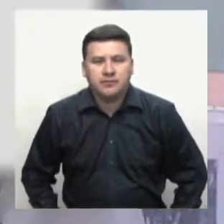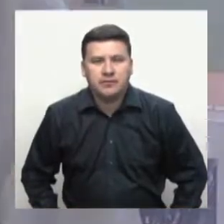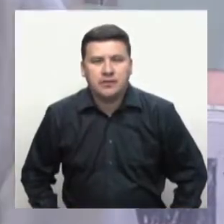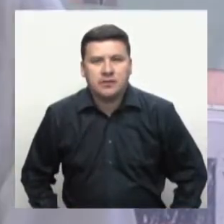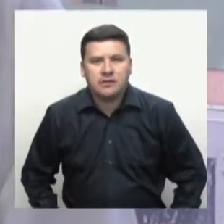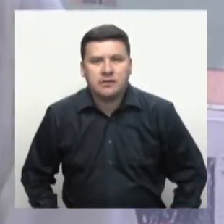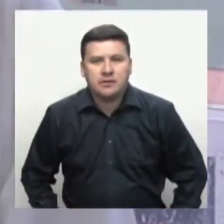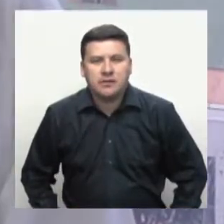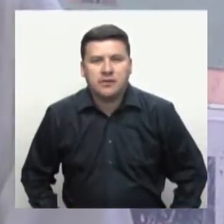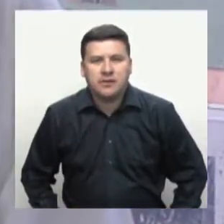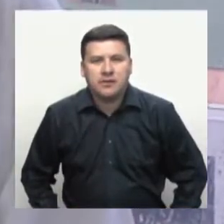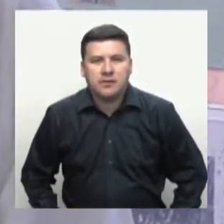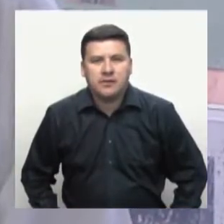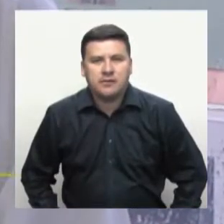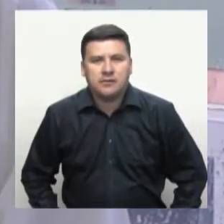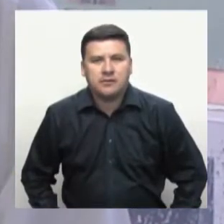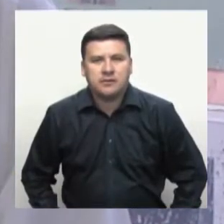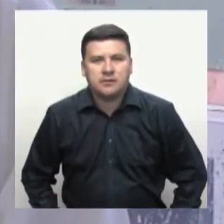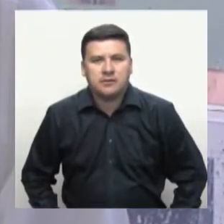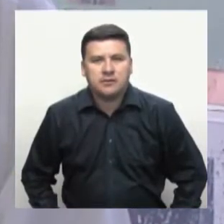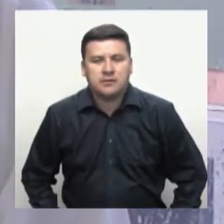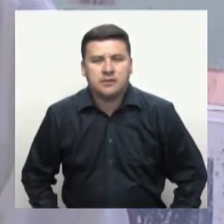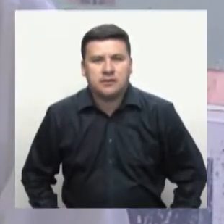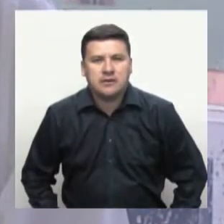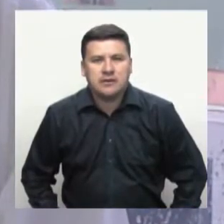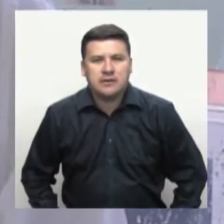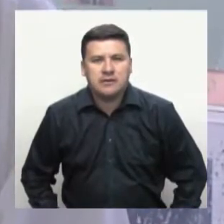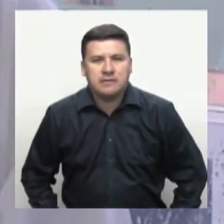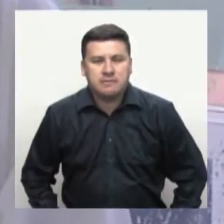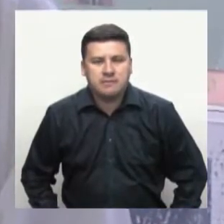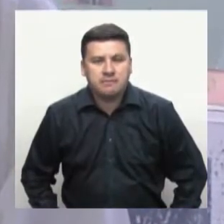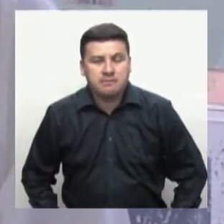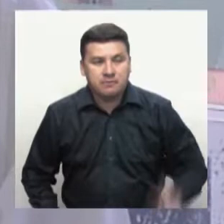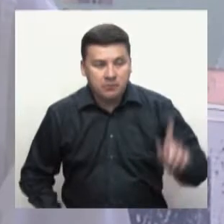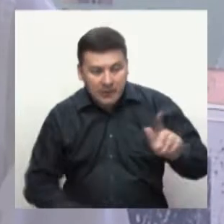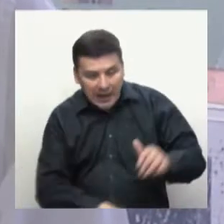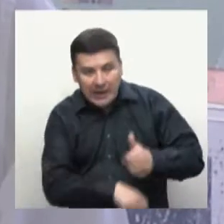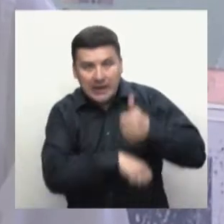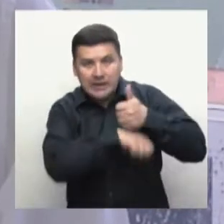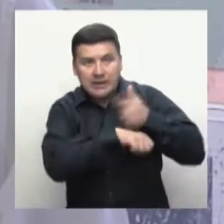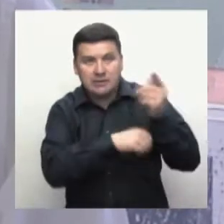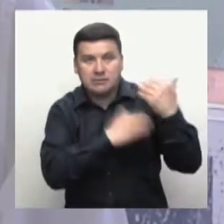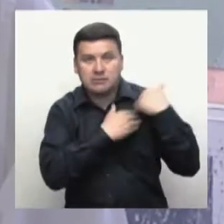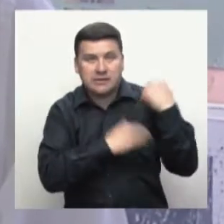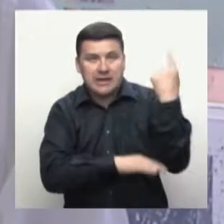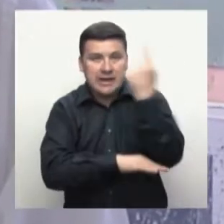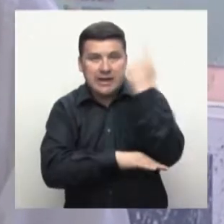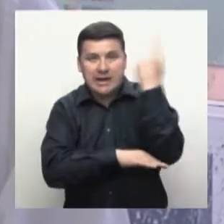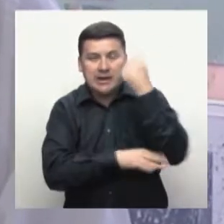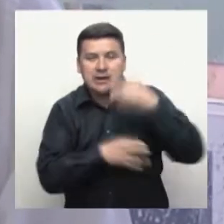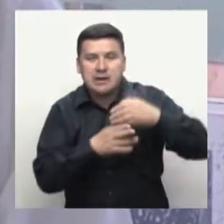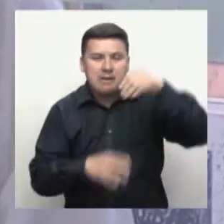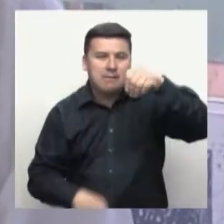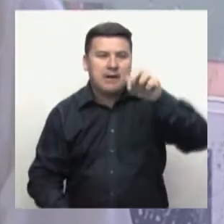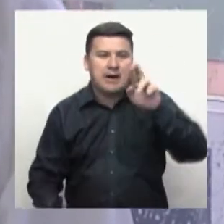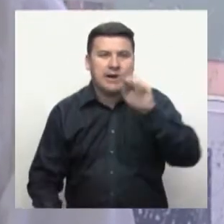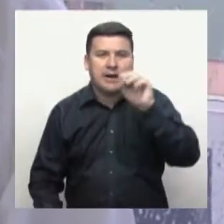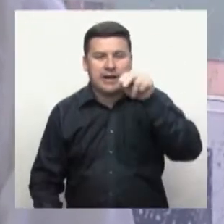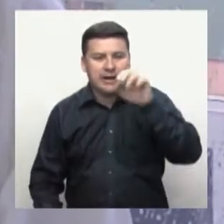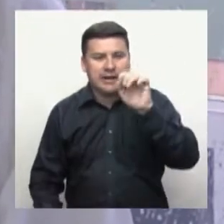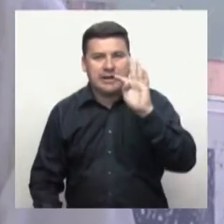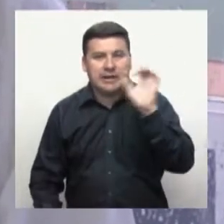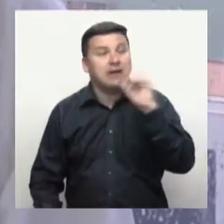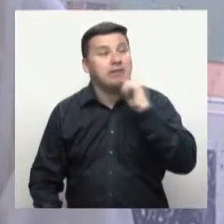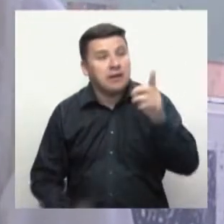La directora general encargada del SENA, María Andrea Nieto, le dio la bienvenida a más de 68.000 aprendices que fueron